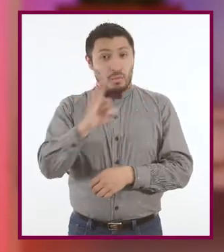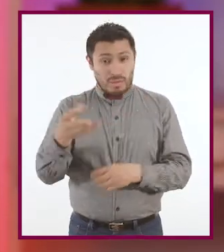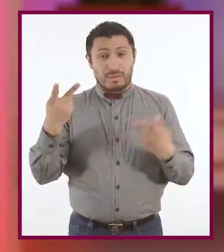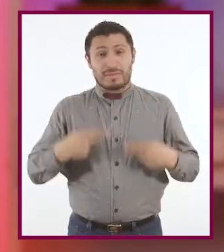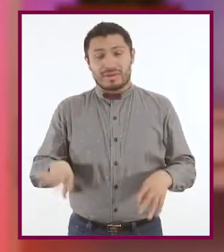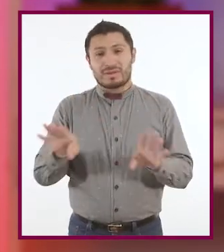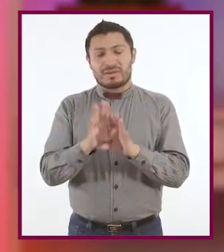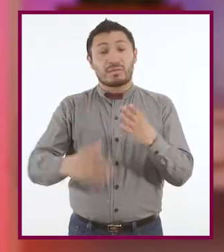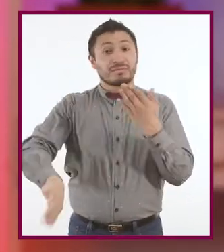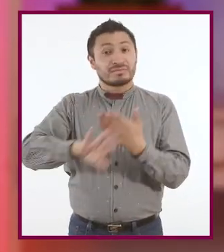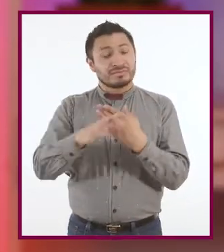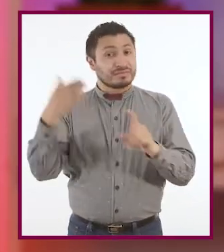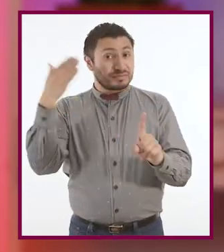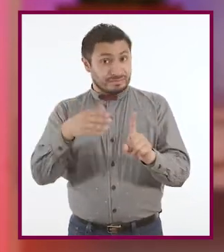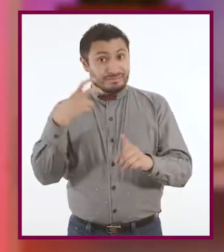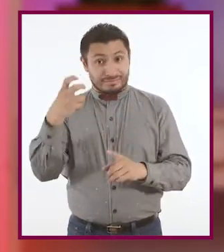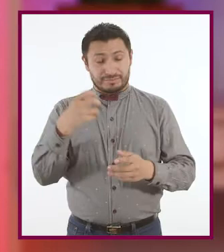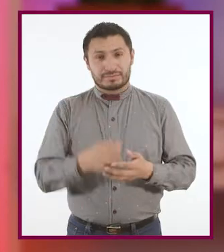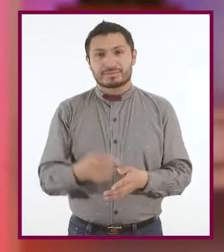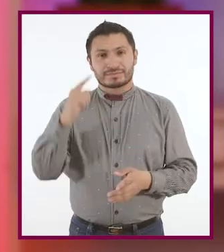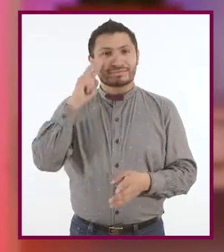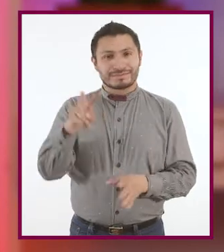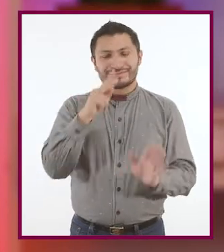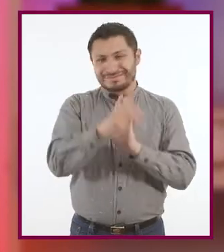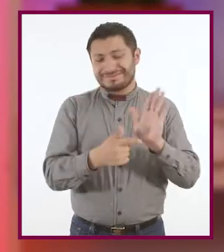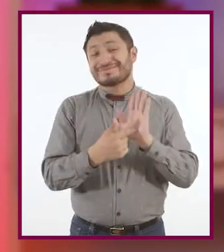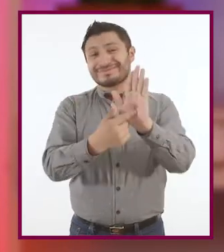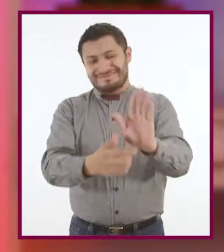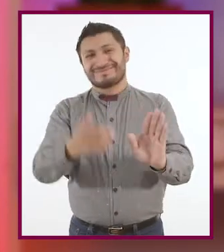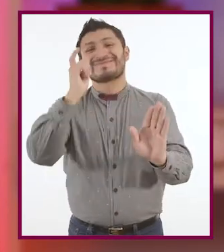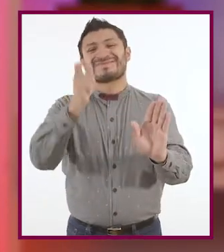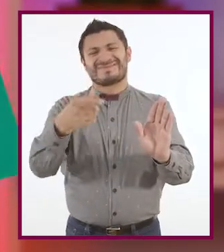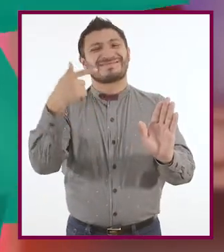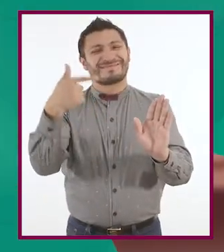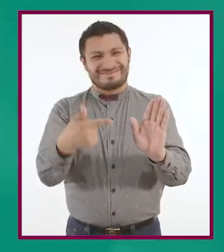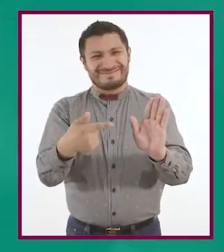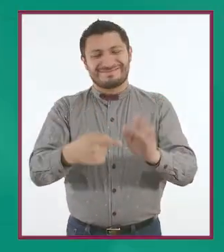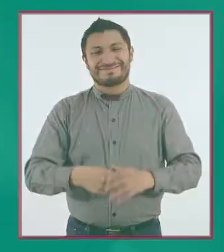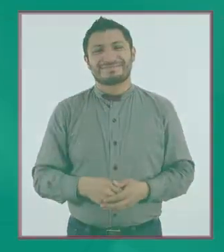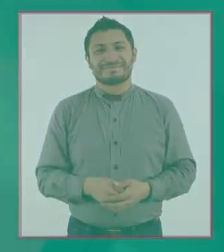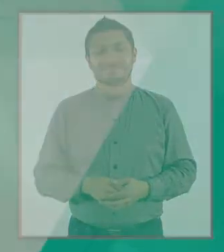busquen hacernos daño. Checa el siguiente video para que veas a qué me refiero.